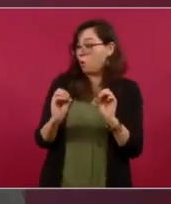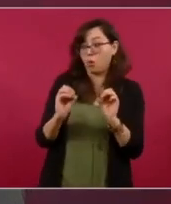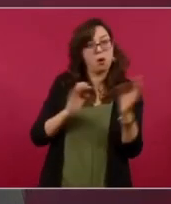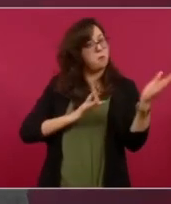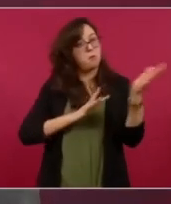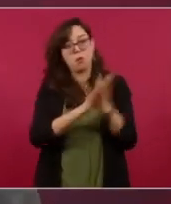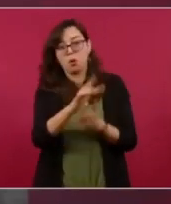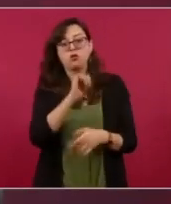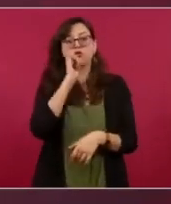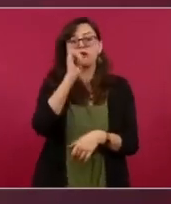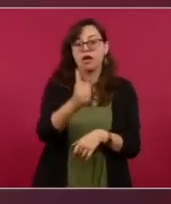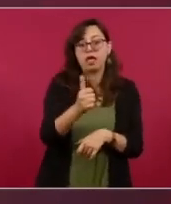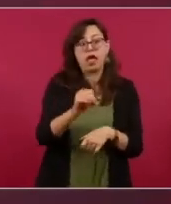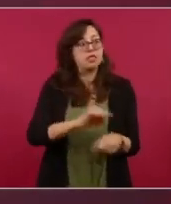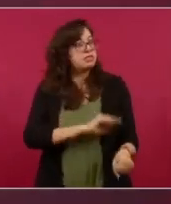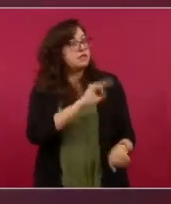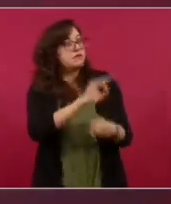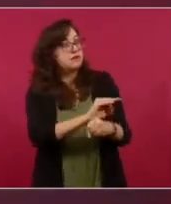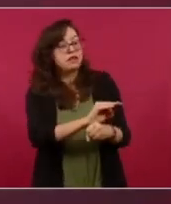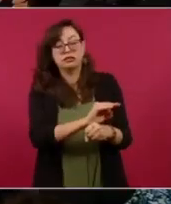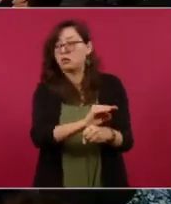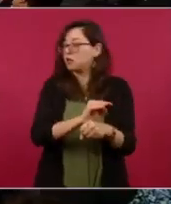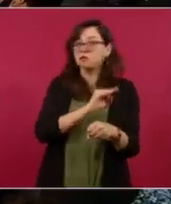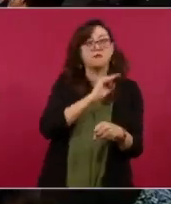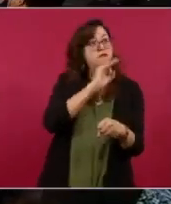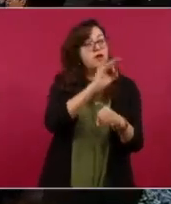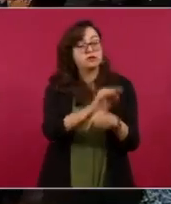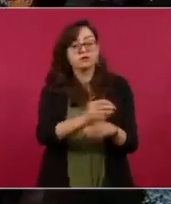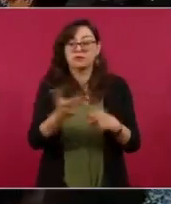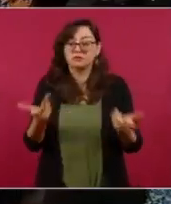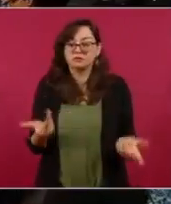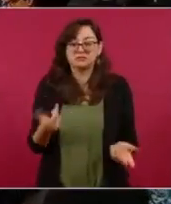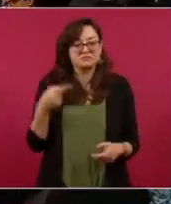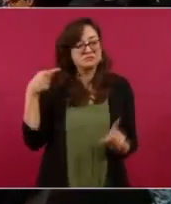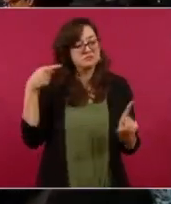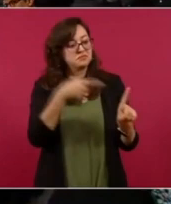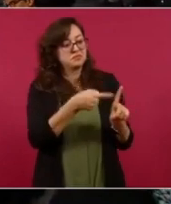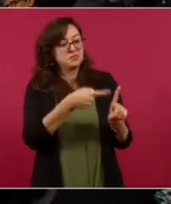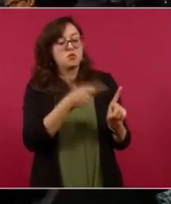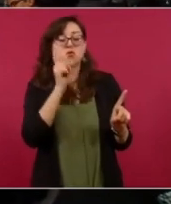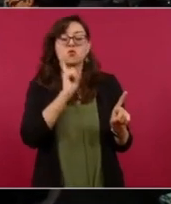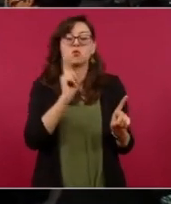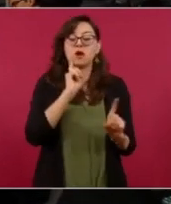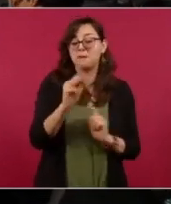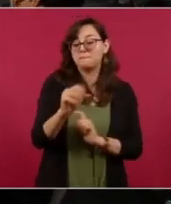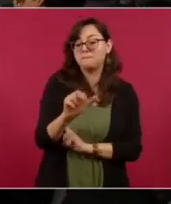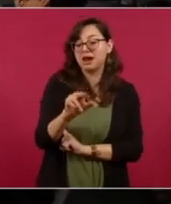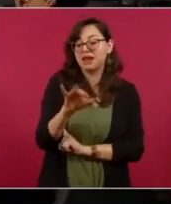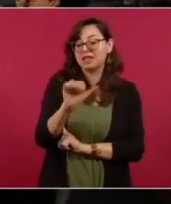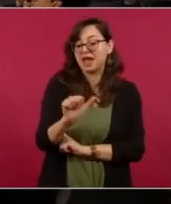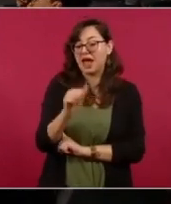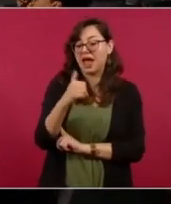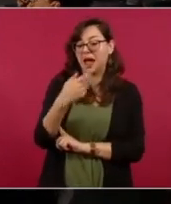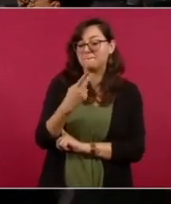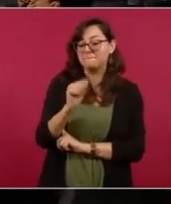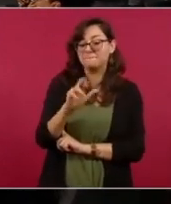ya estamos viendo que la señora María Amparo lo está defendiendo